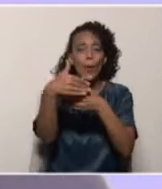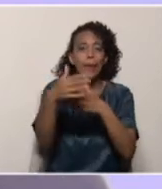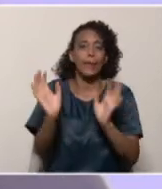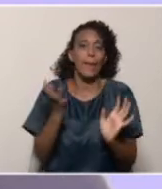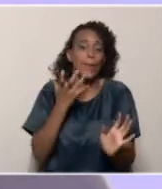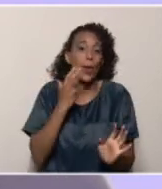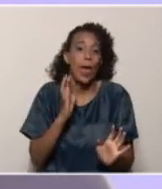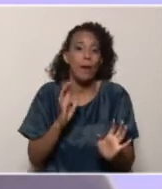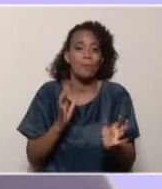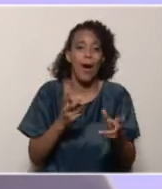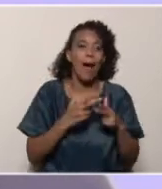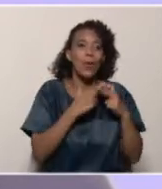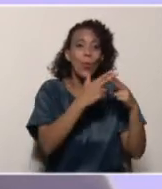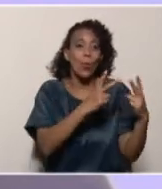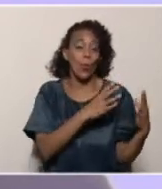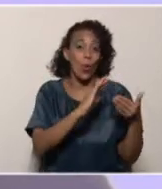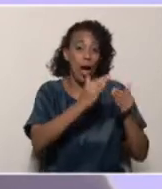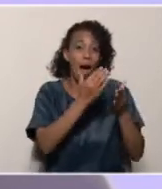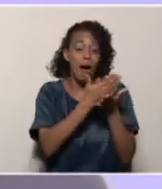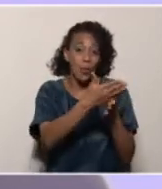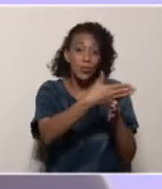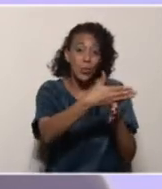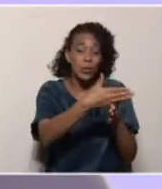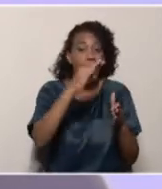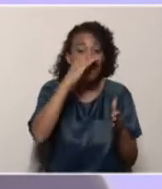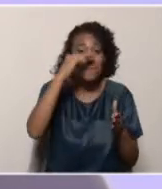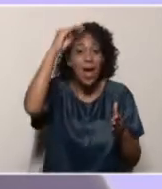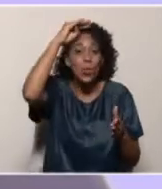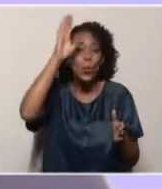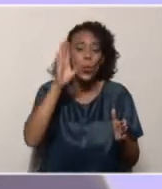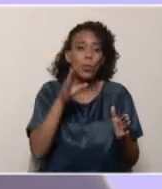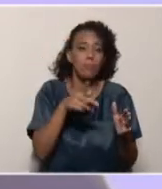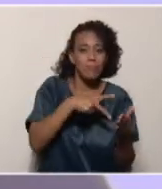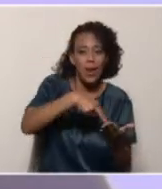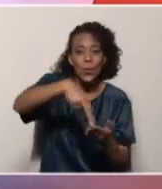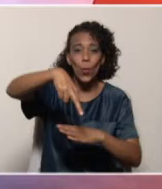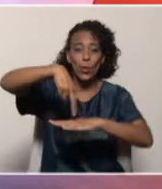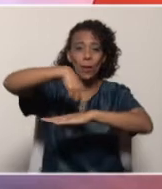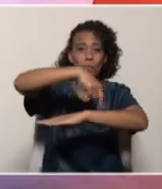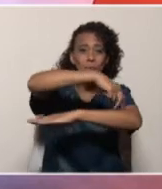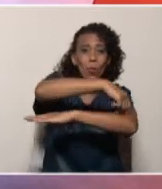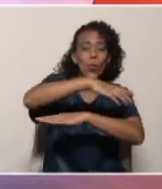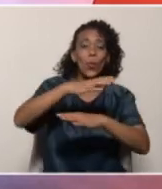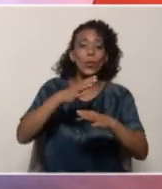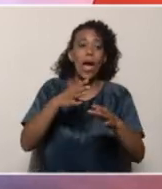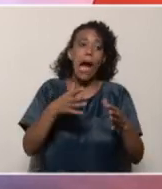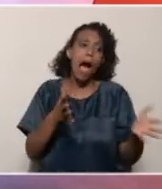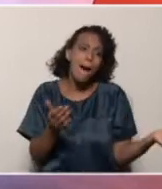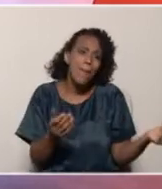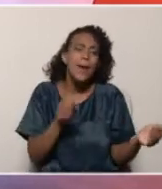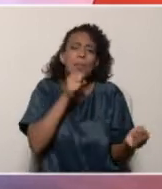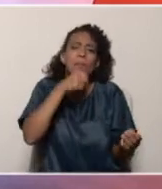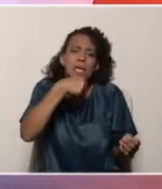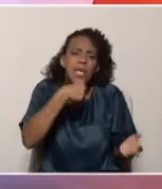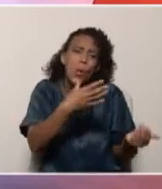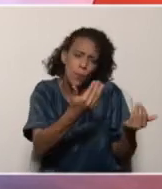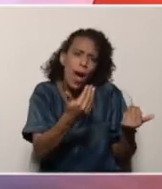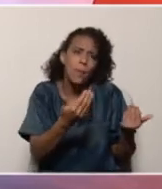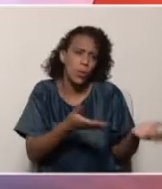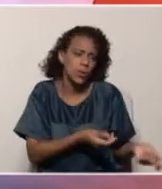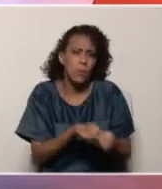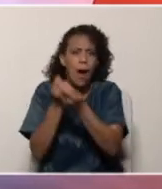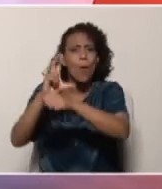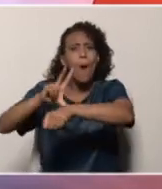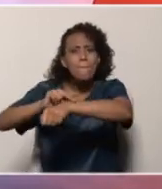a prestarle colaboración con una persona adulta en el traslado al médico, en pasarla a una silla, en la limpieza de los